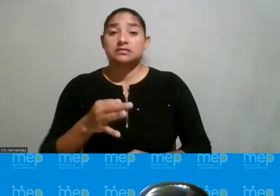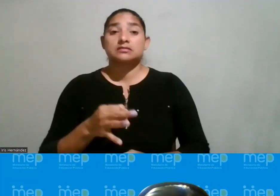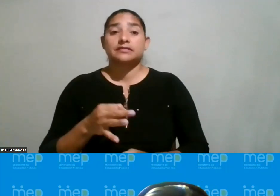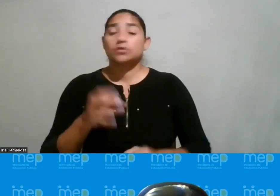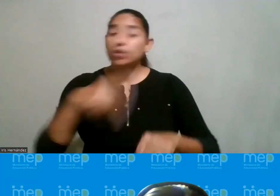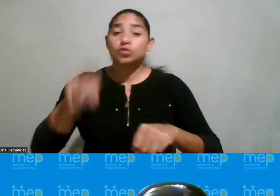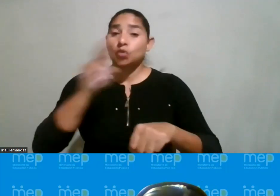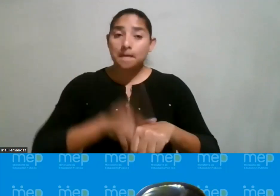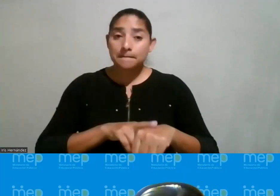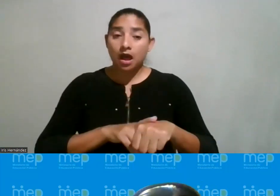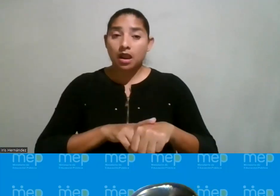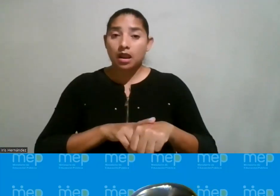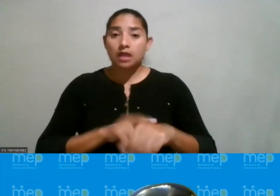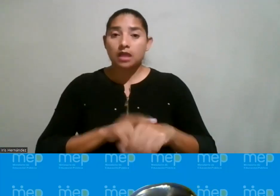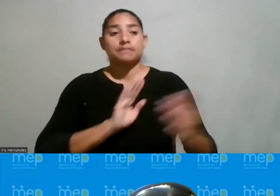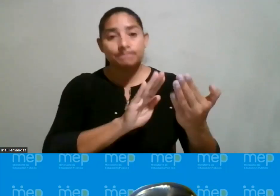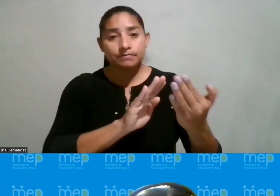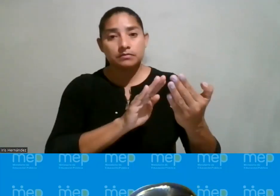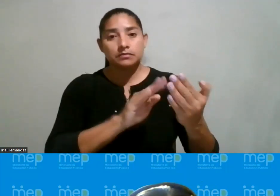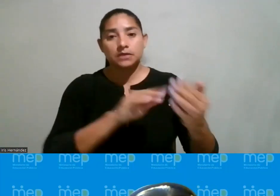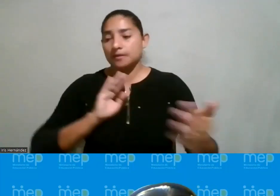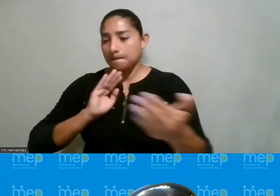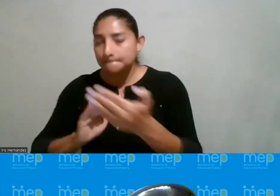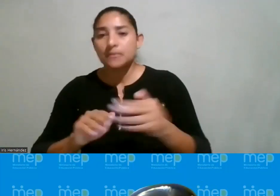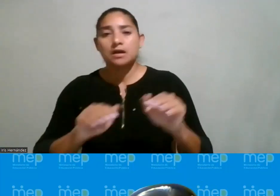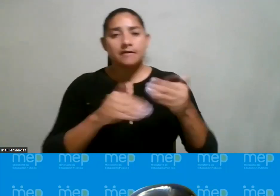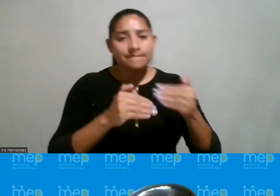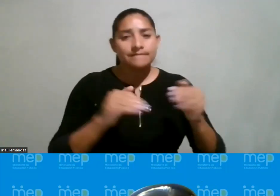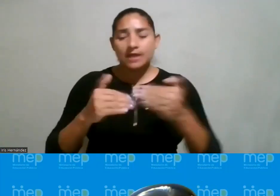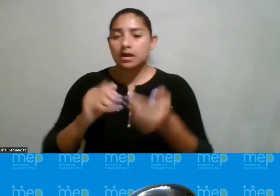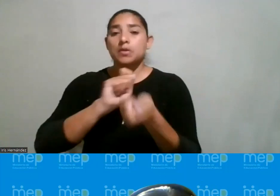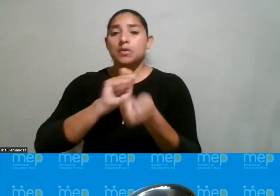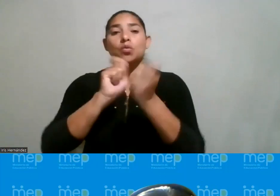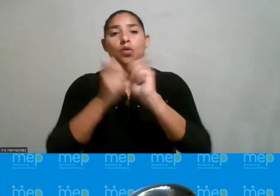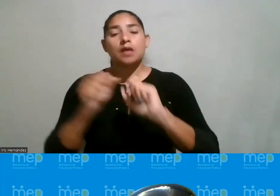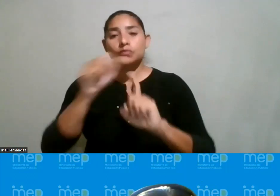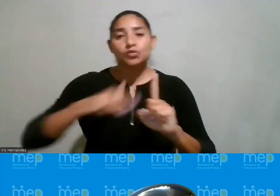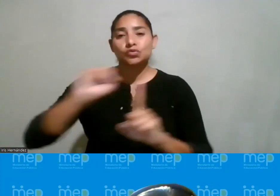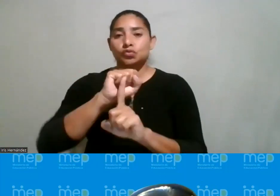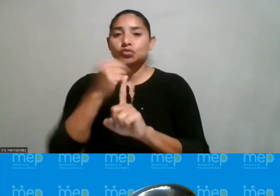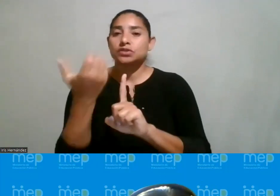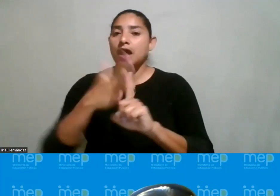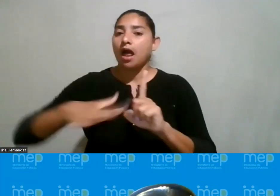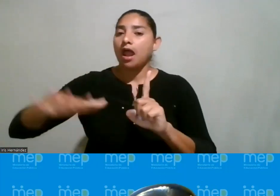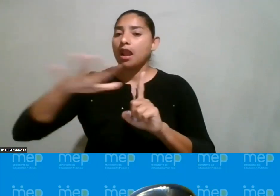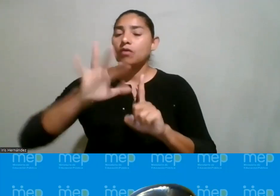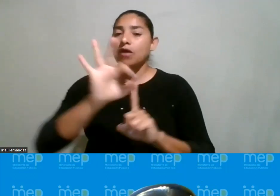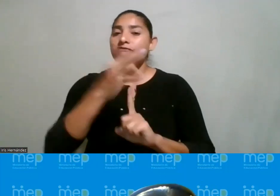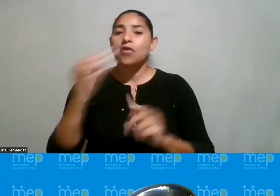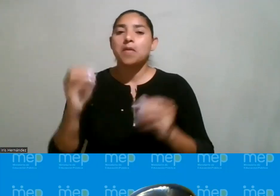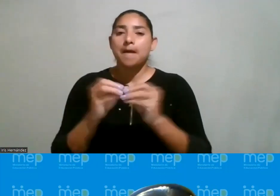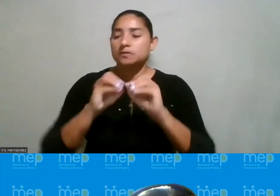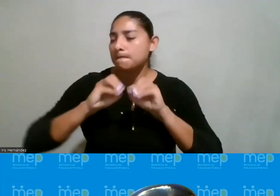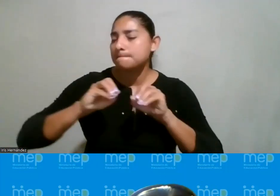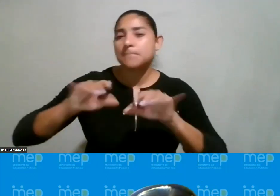eso es también parte del mensaje pero por supuesto que para hacer un cambio social necesitamos llevar también ese mensaje de una manera masiva